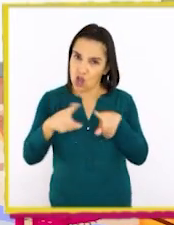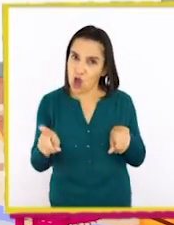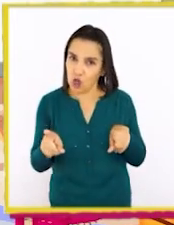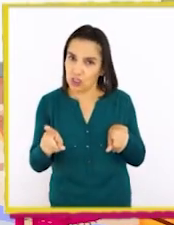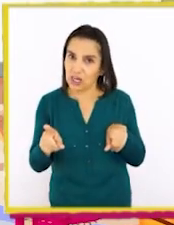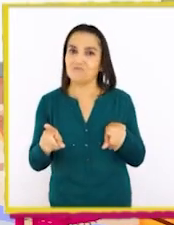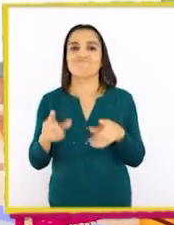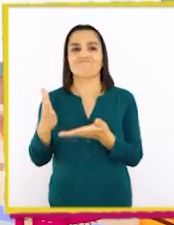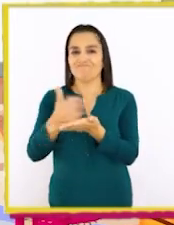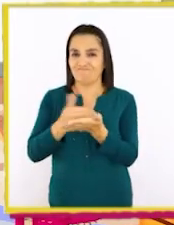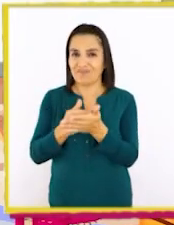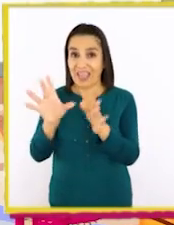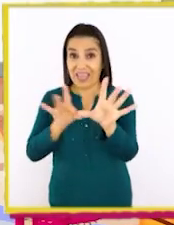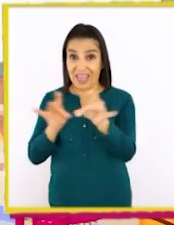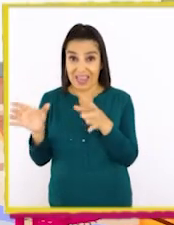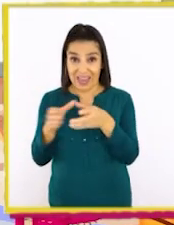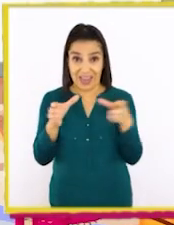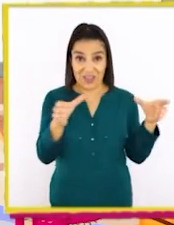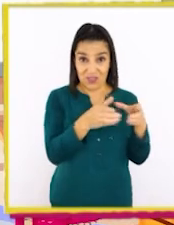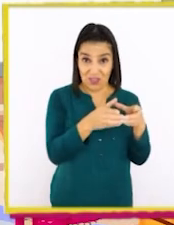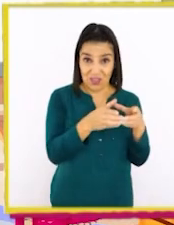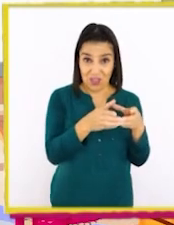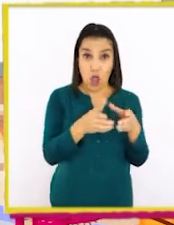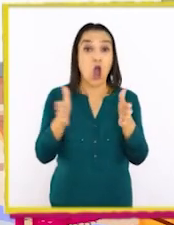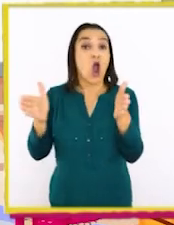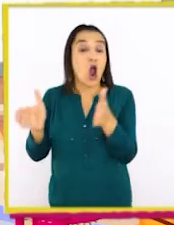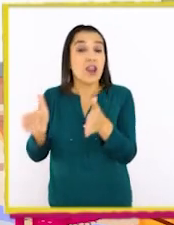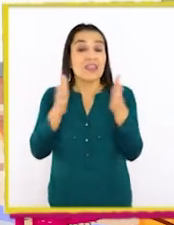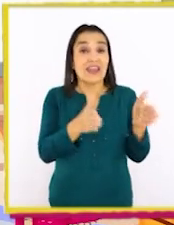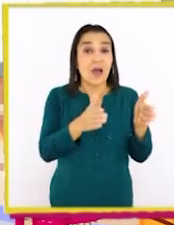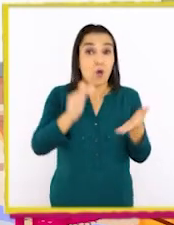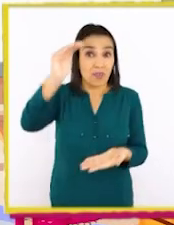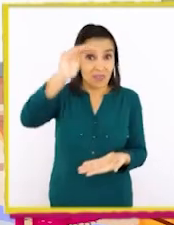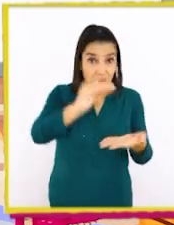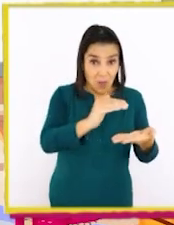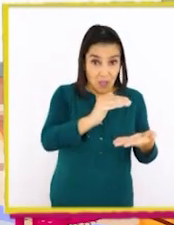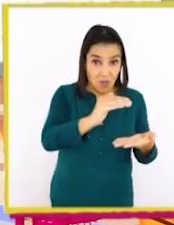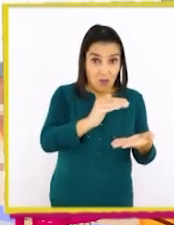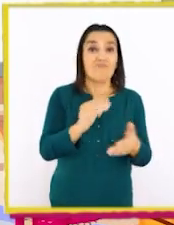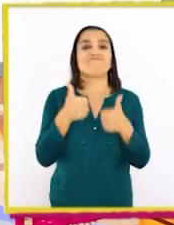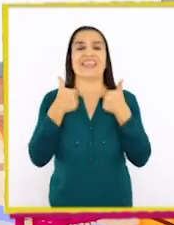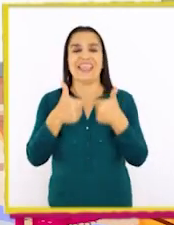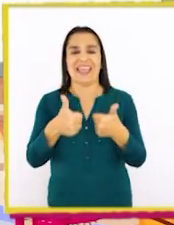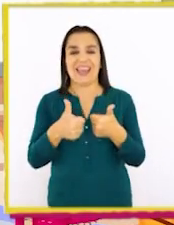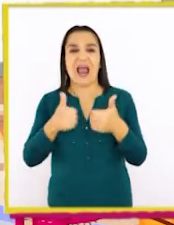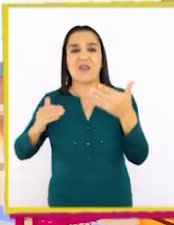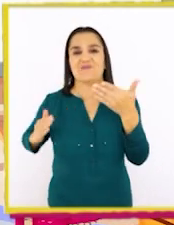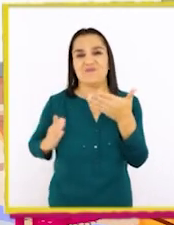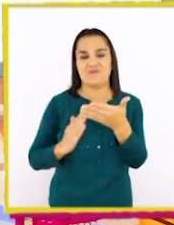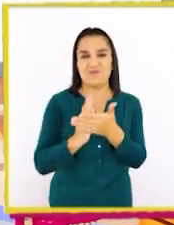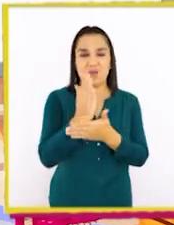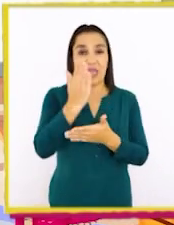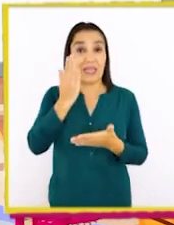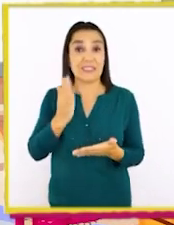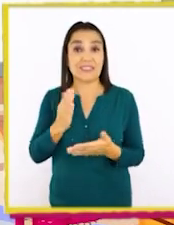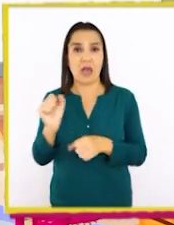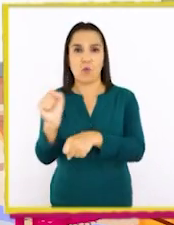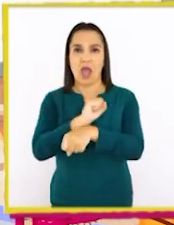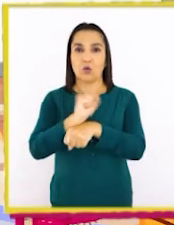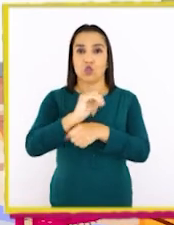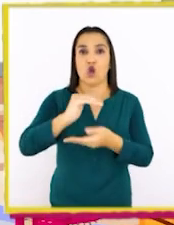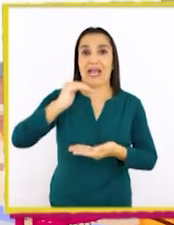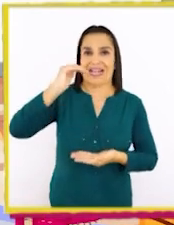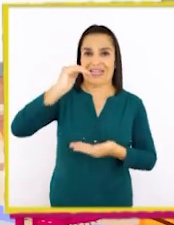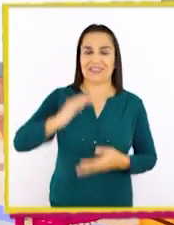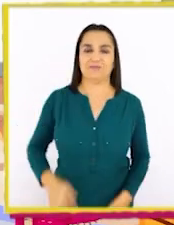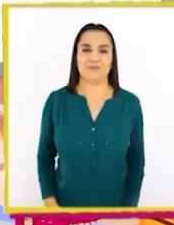clasificarlos. ¿Los organizamos por tamaño? ¡Genial! Partamos con los autos